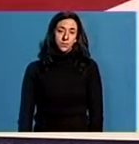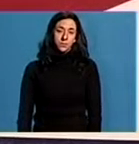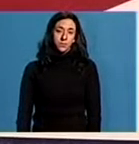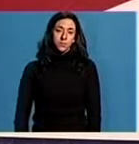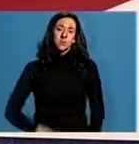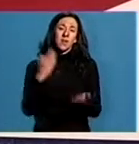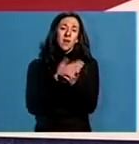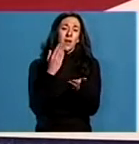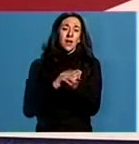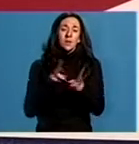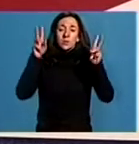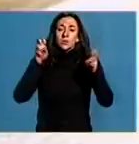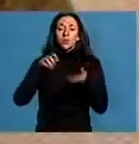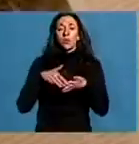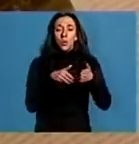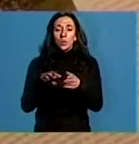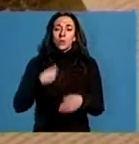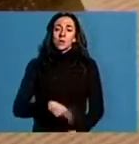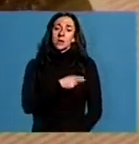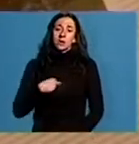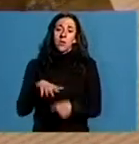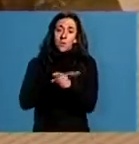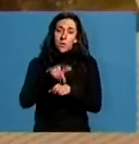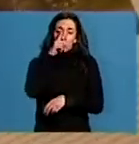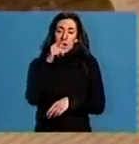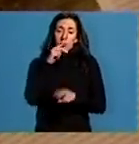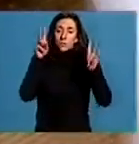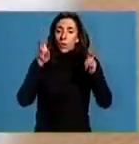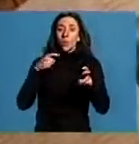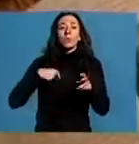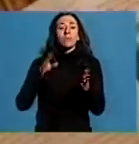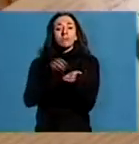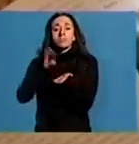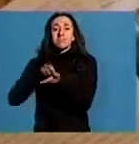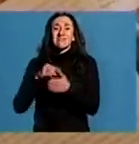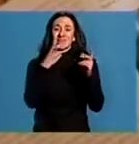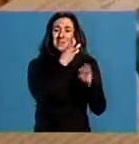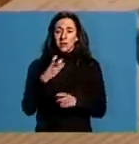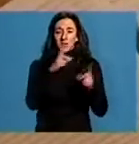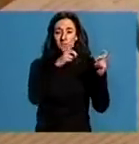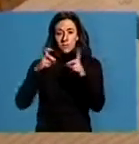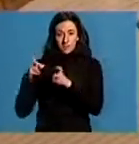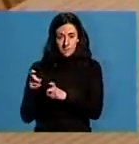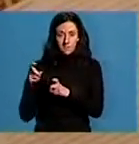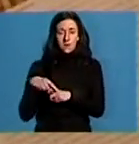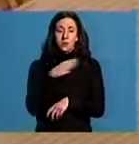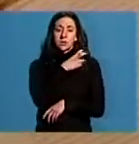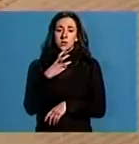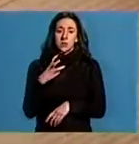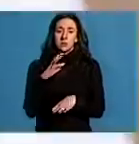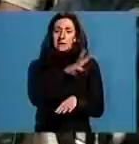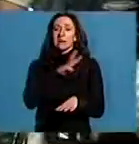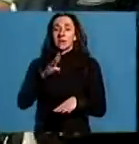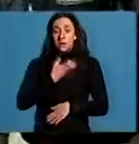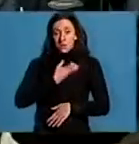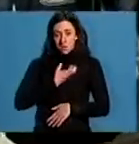O libro Rutas a Santiago na provincia de Lugo recolle preto de 300 fotografías que amosan o patrimonio cultural e artístico dos 33 concellos polos que pasan os 4